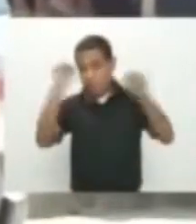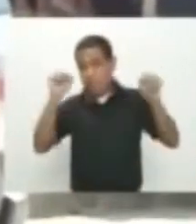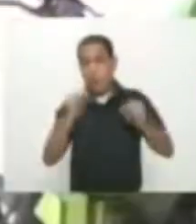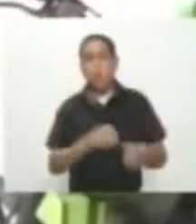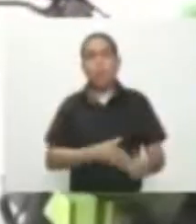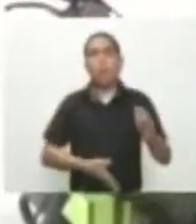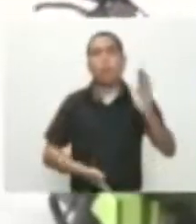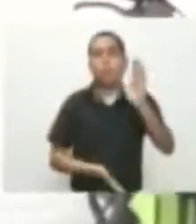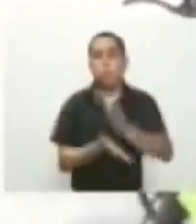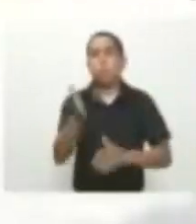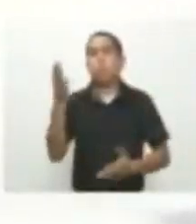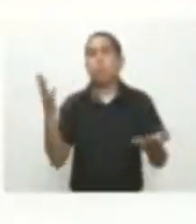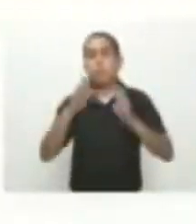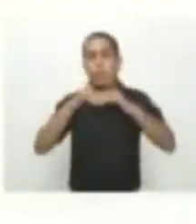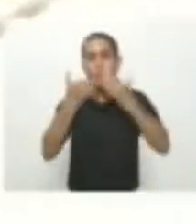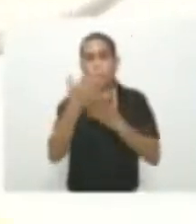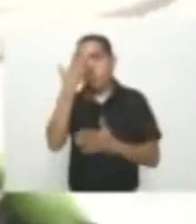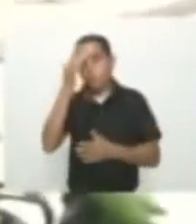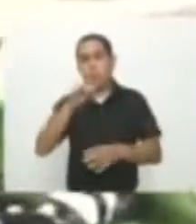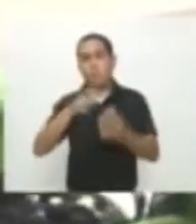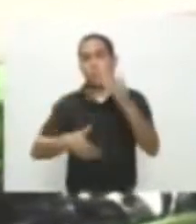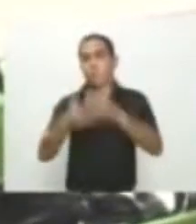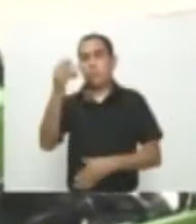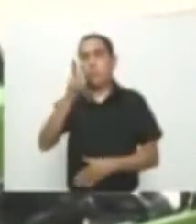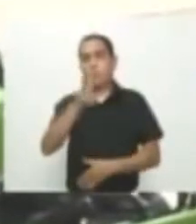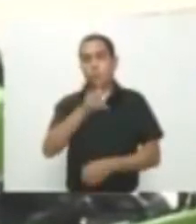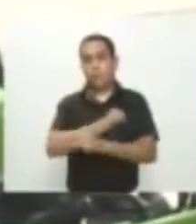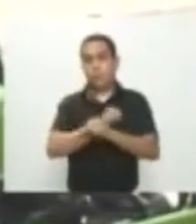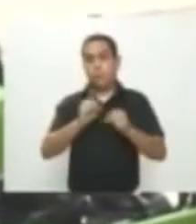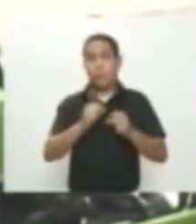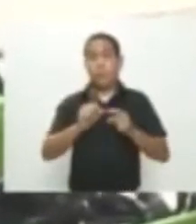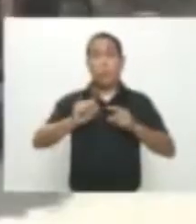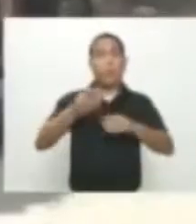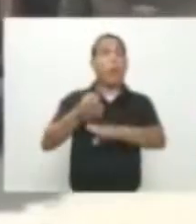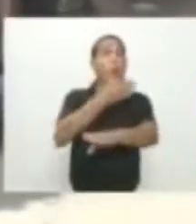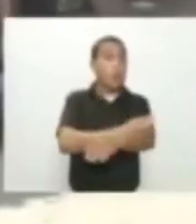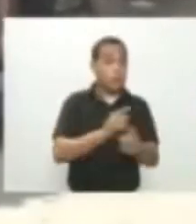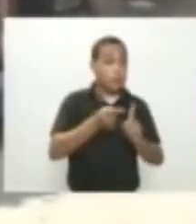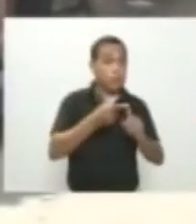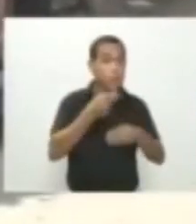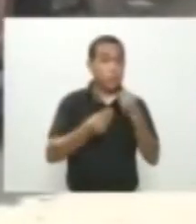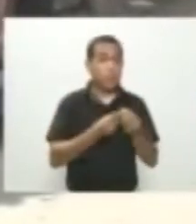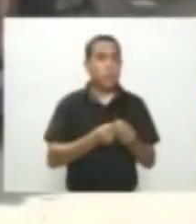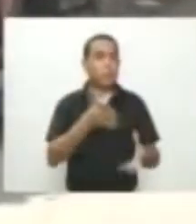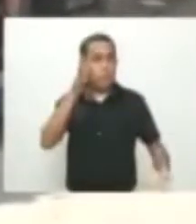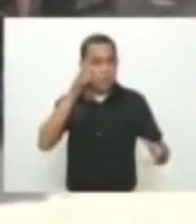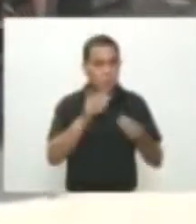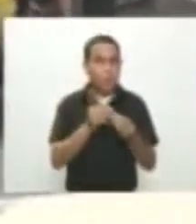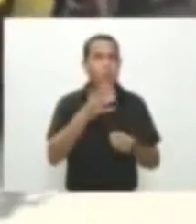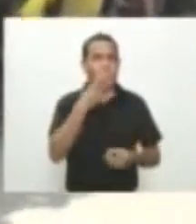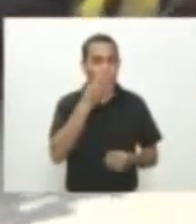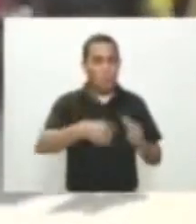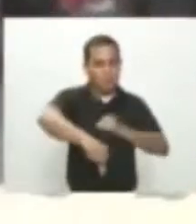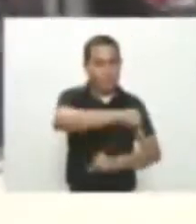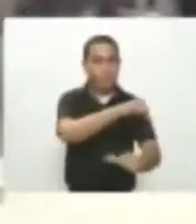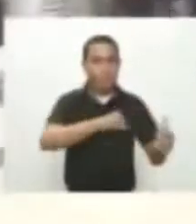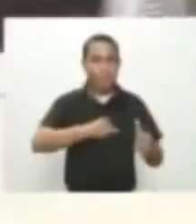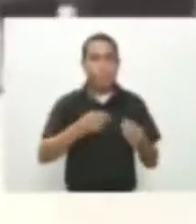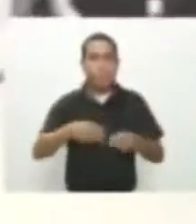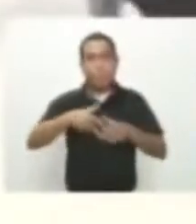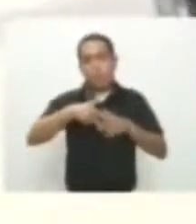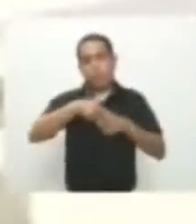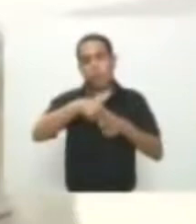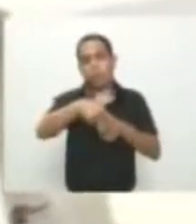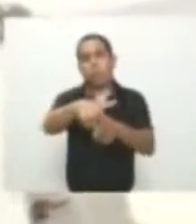presentarse en la escuela a las 7 pero primero debía recoger a su compañero con quien tenía un acuerdo de turnarse el traslado en